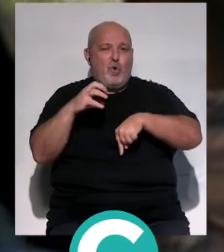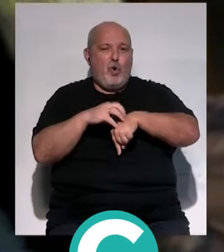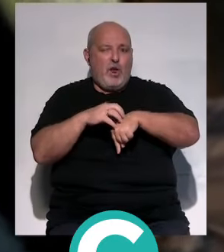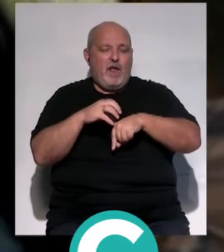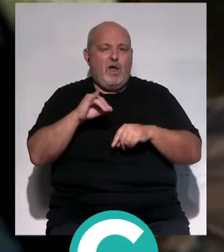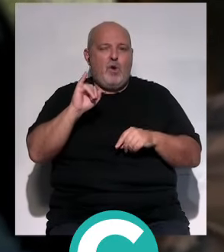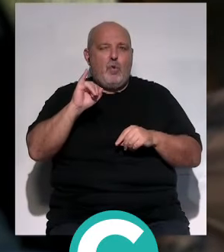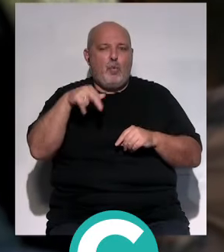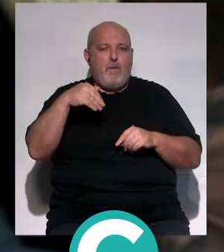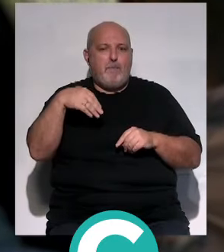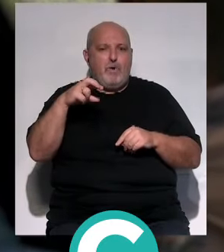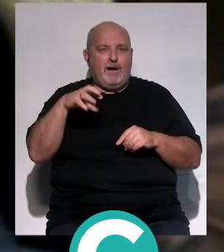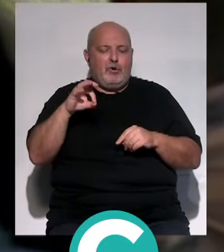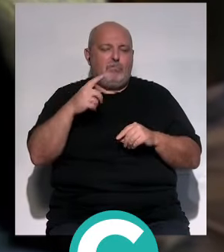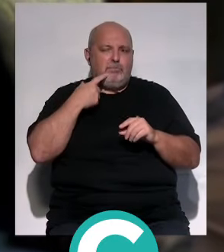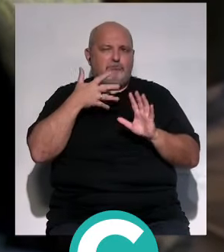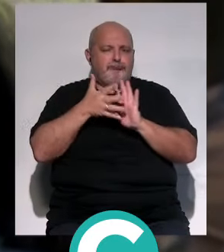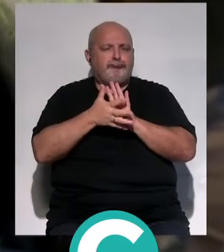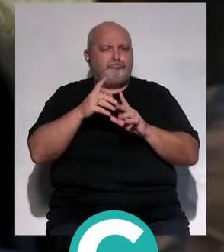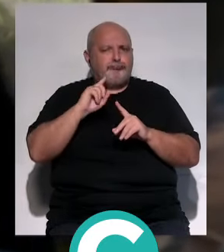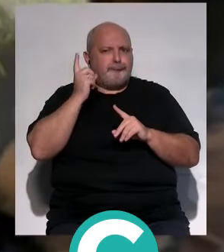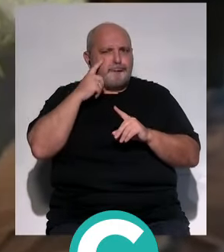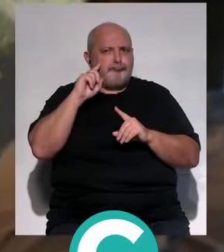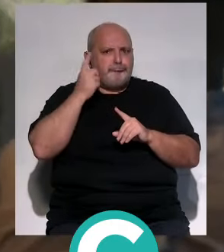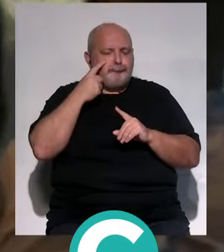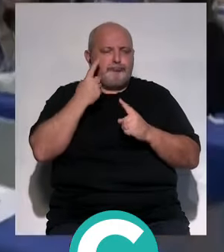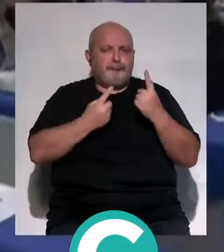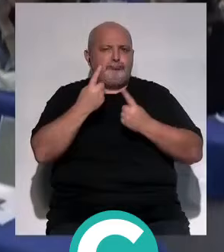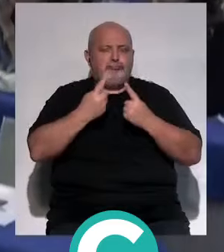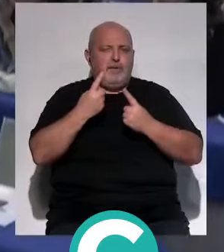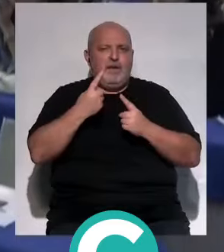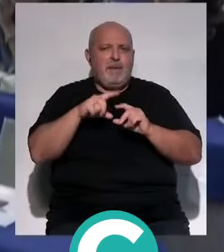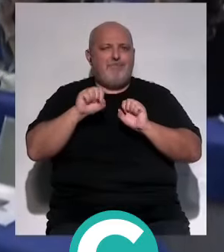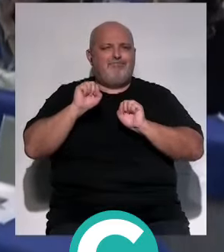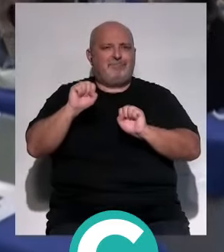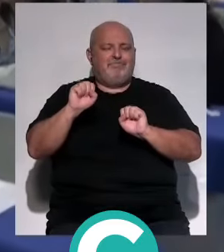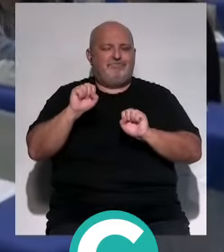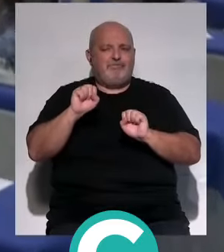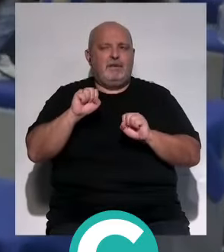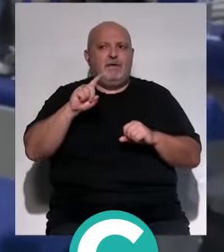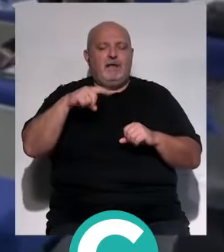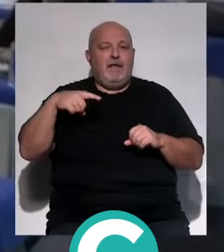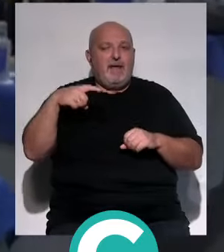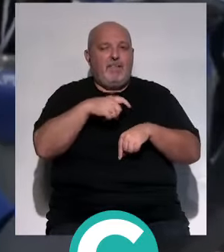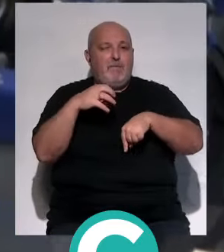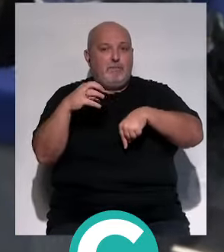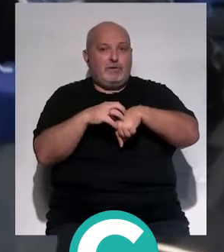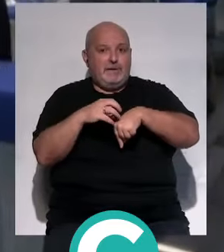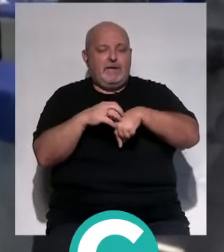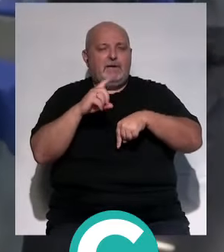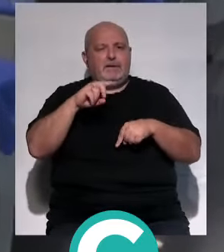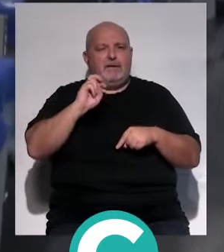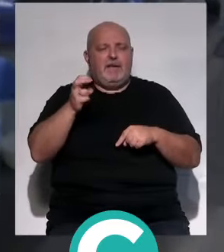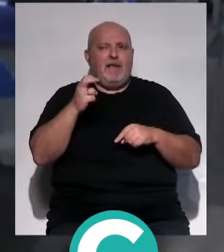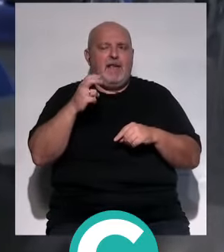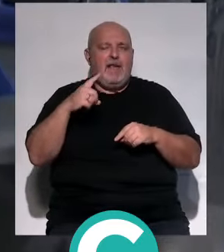el doctor Juan Moreno, ha destacado los avances conseguidos con inmunoterapia, además de en cáncer de próstata, en